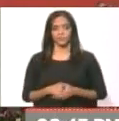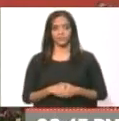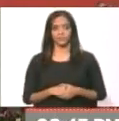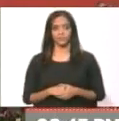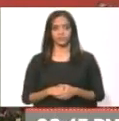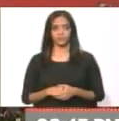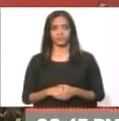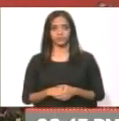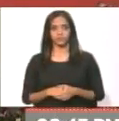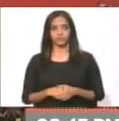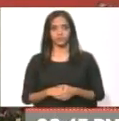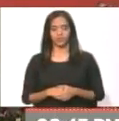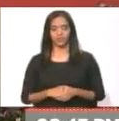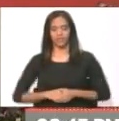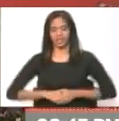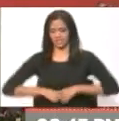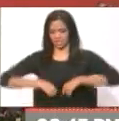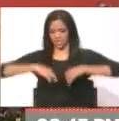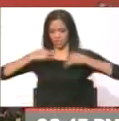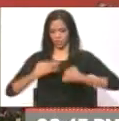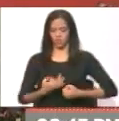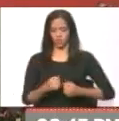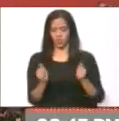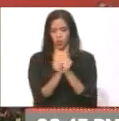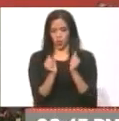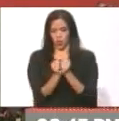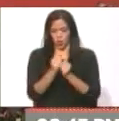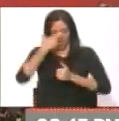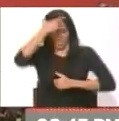La coraza que tuvo Huaycaipuro. Para aguantar.